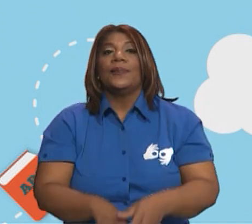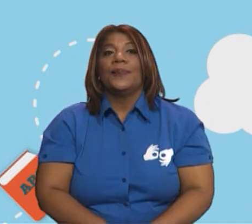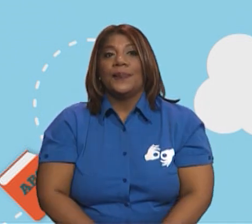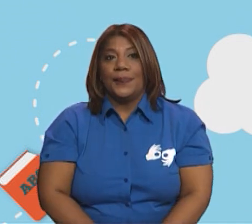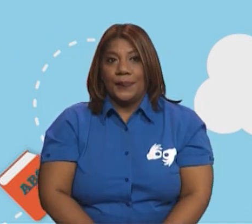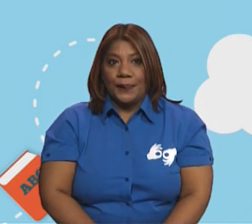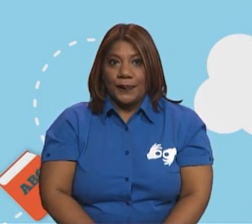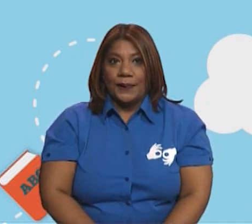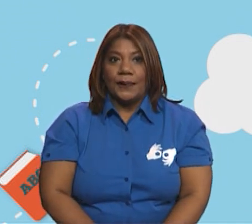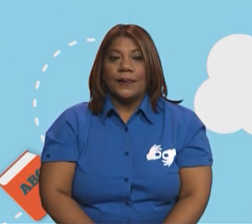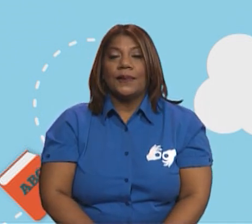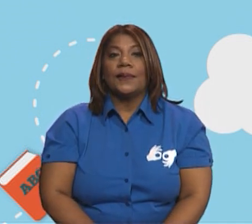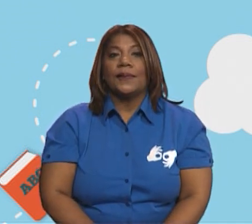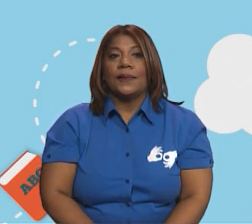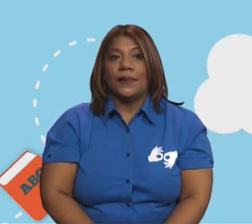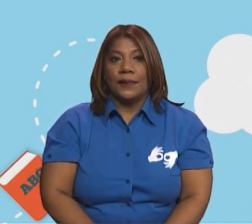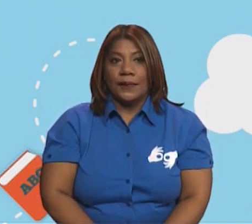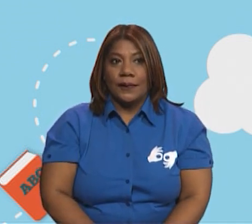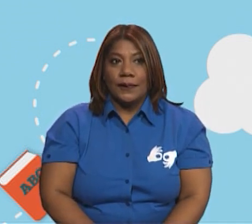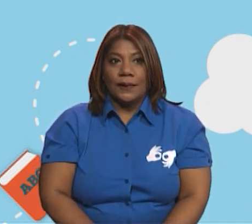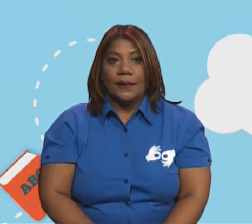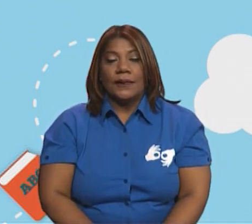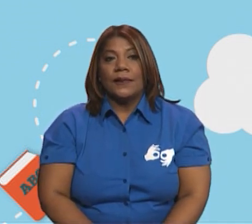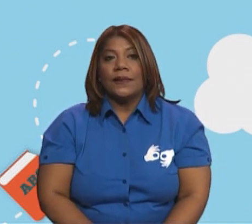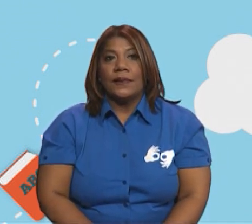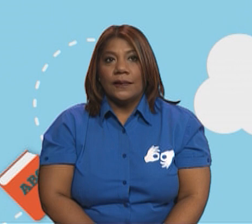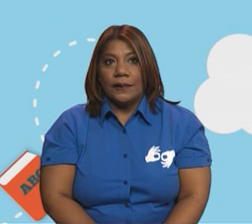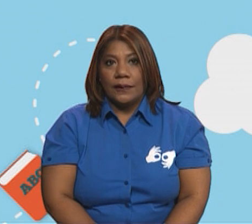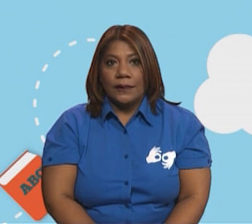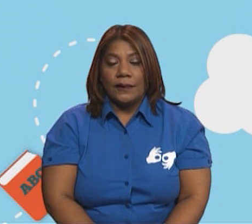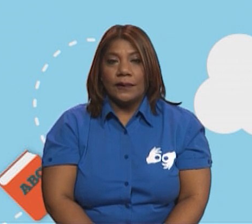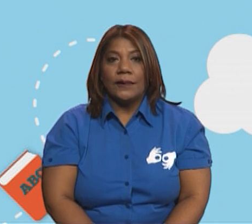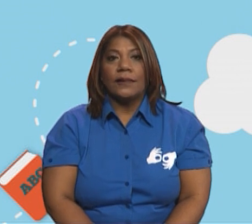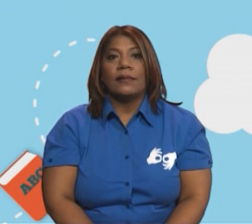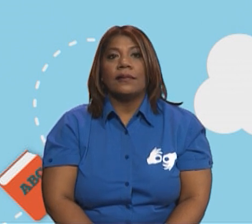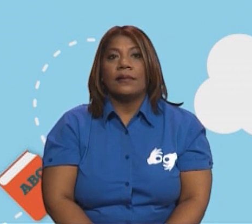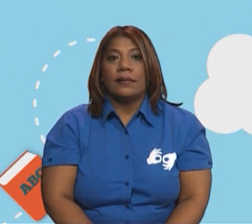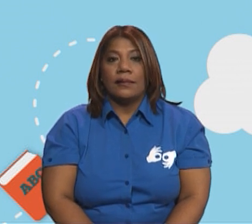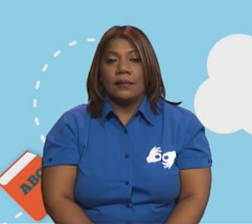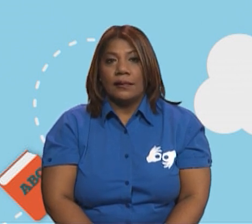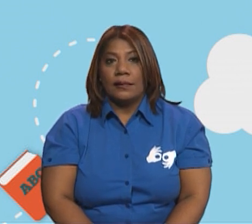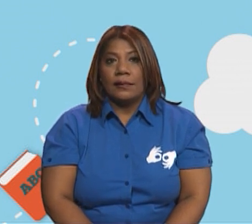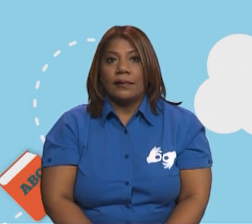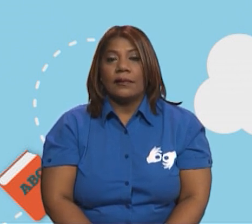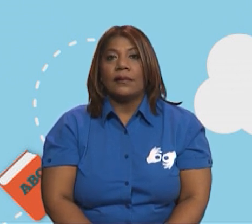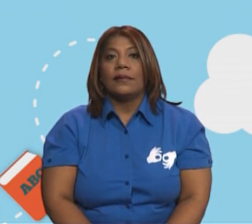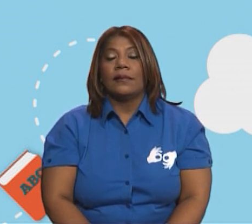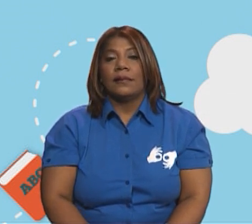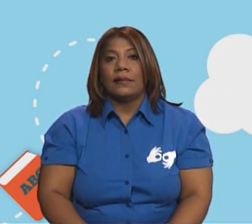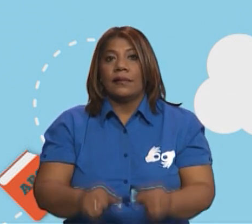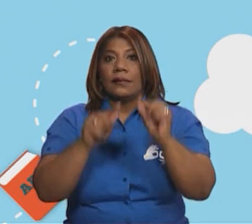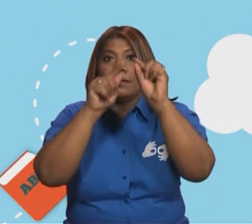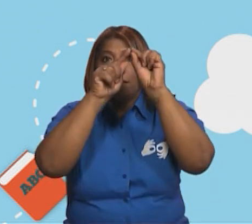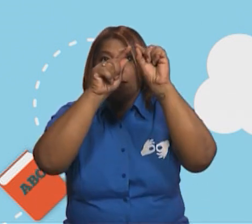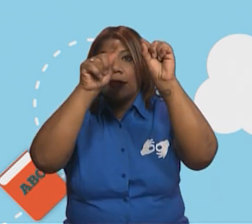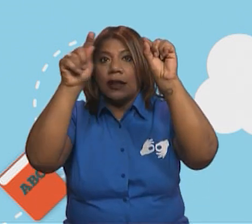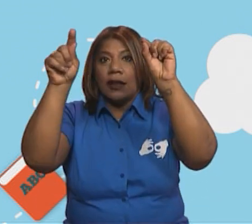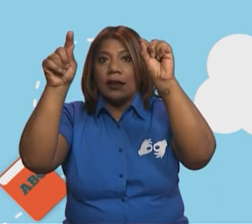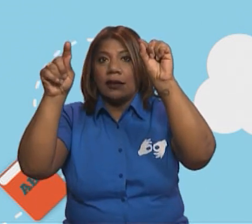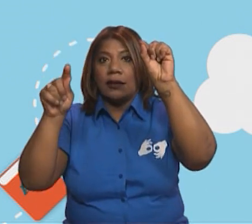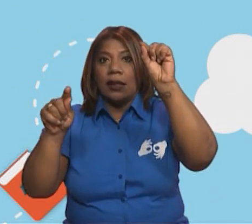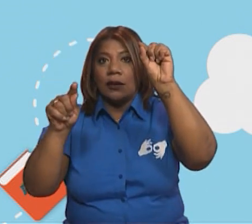cuadrado y tiene cuatro lados y cuatro vértices. Muy bien. Y el siguiente se llama